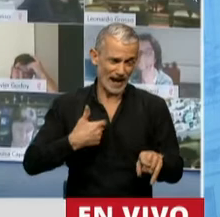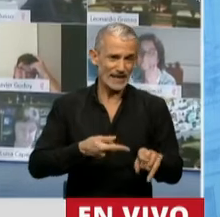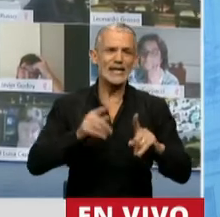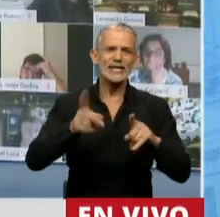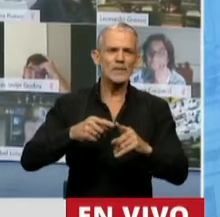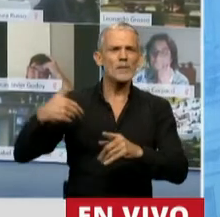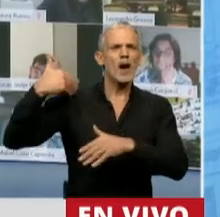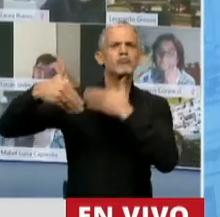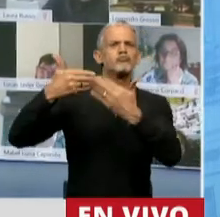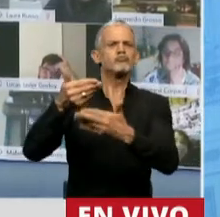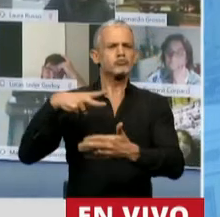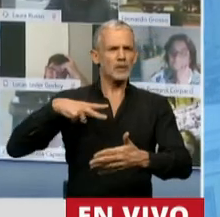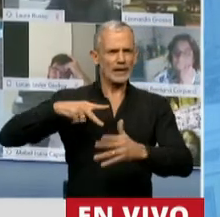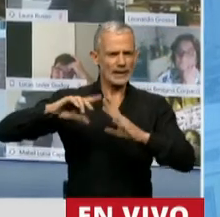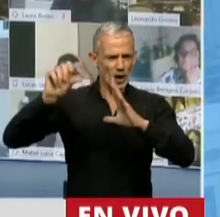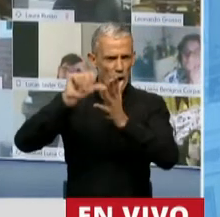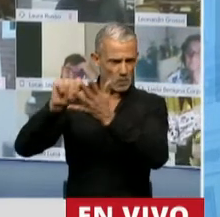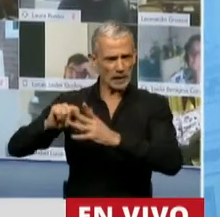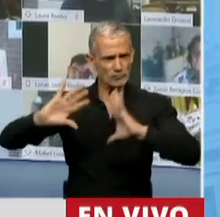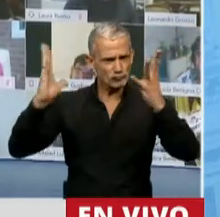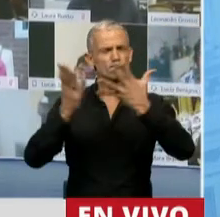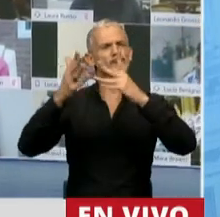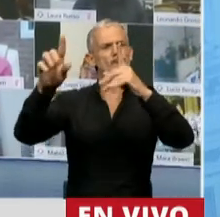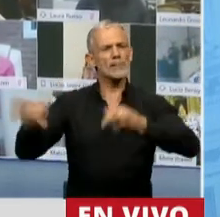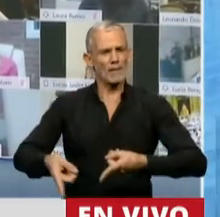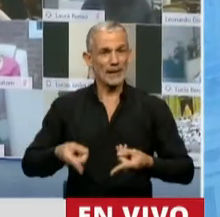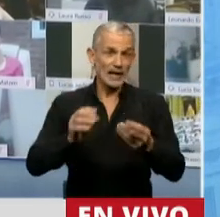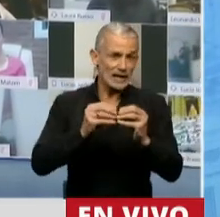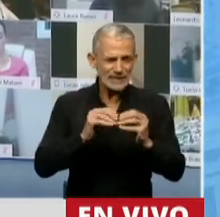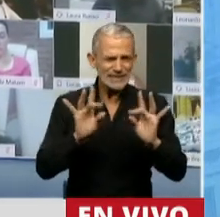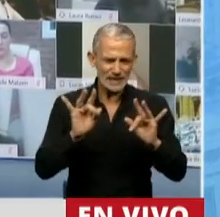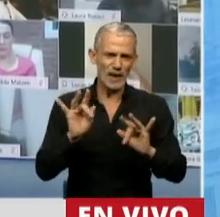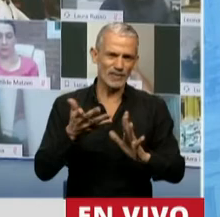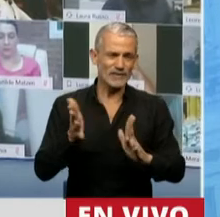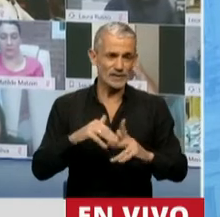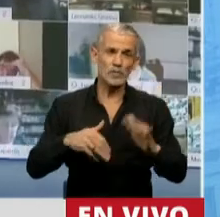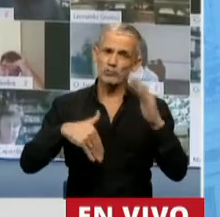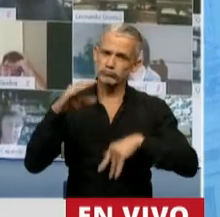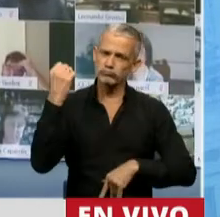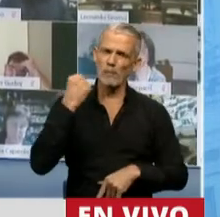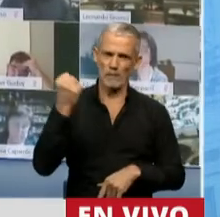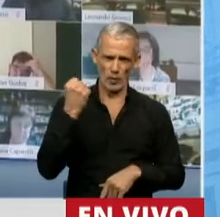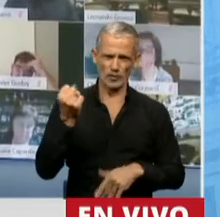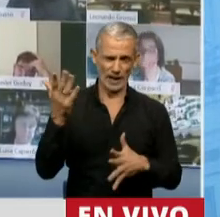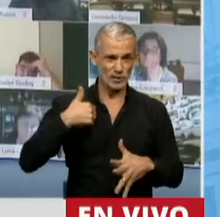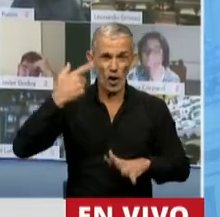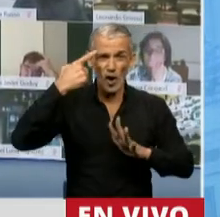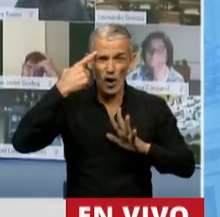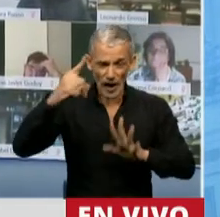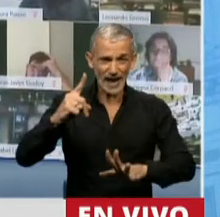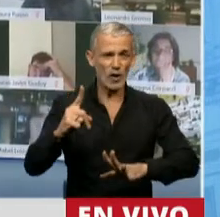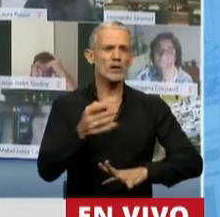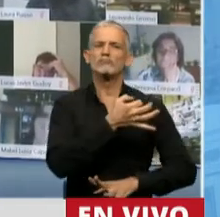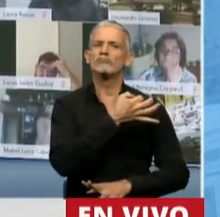mundo desarrollado. Es un tema complejo, pero de gran, gran importancia. Por eso creo que es